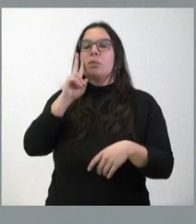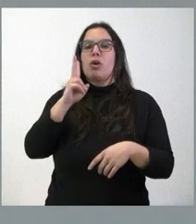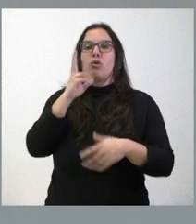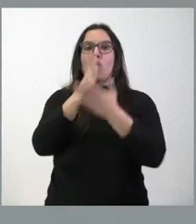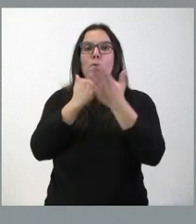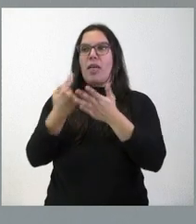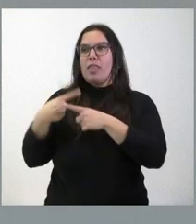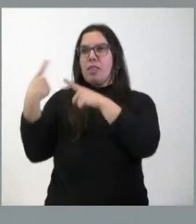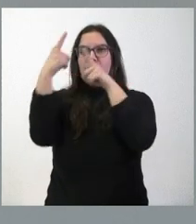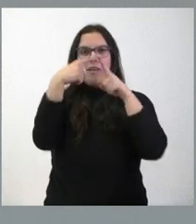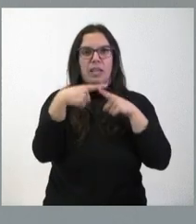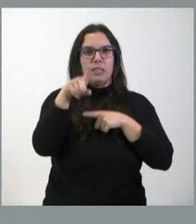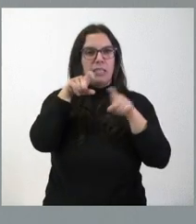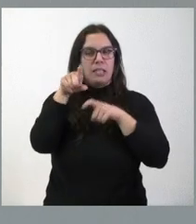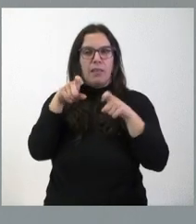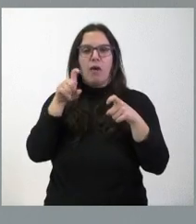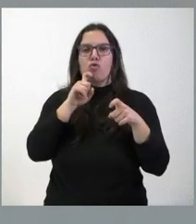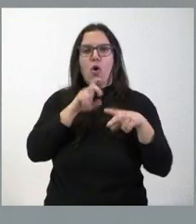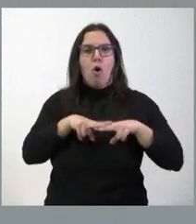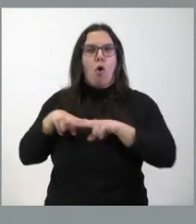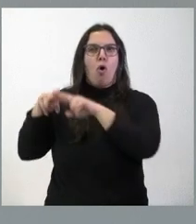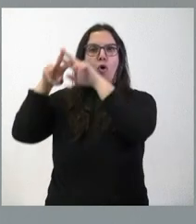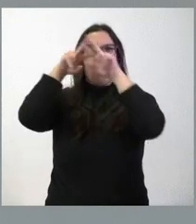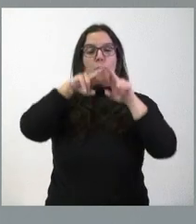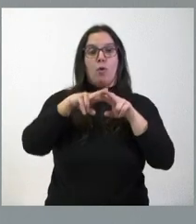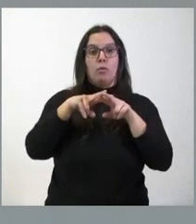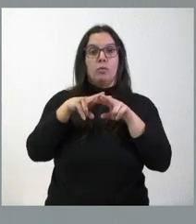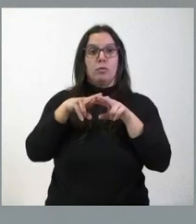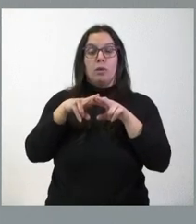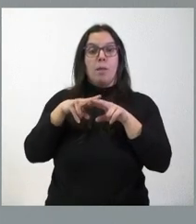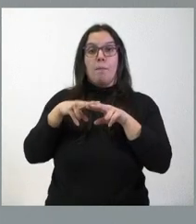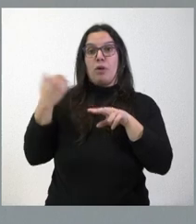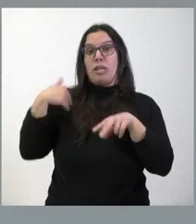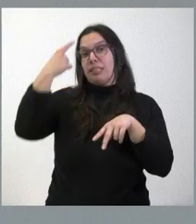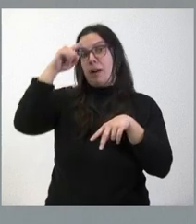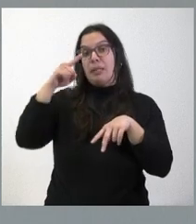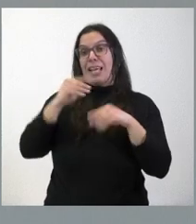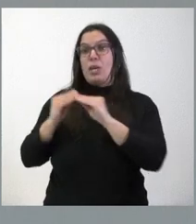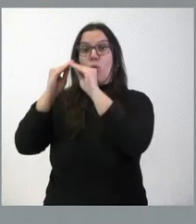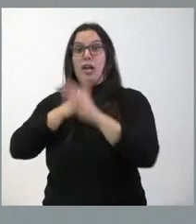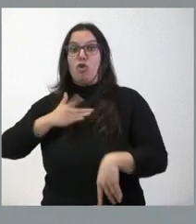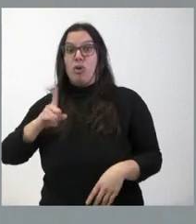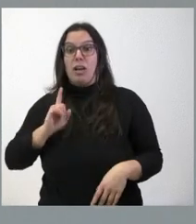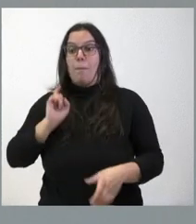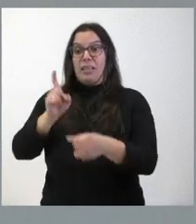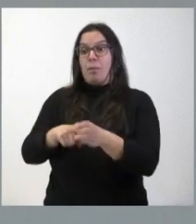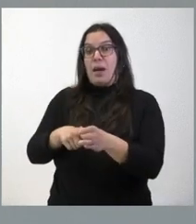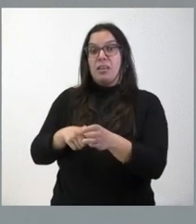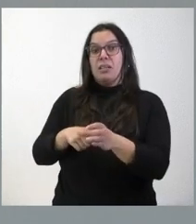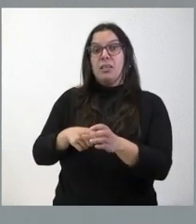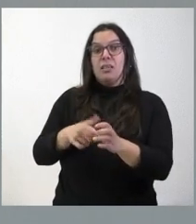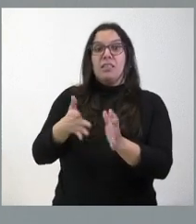autónomas y se tiene que partir de la idea de que no va haber EBAU única, la mera participación en el procedimiento está dando lugar